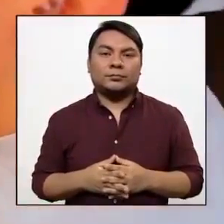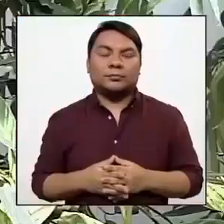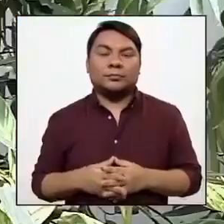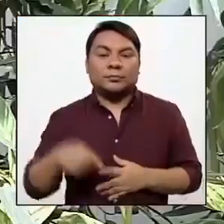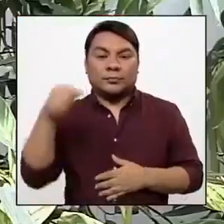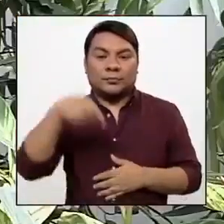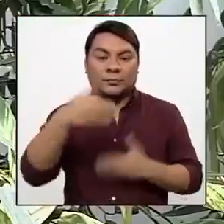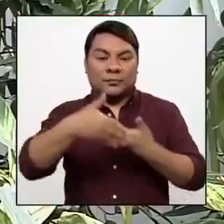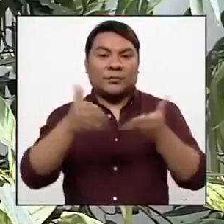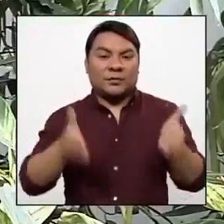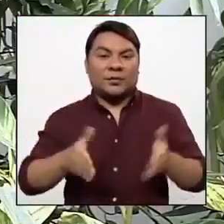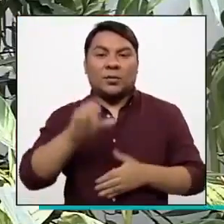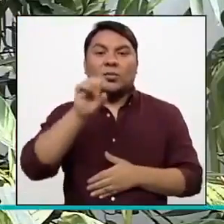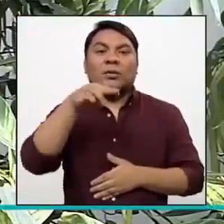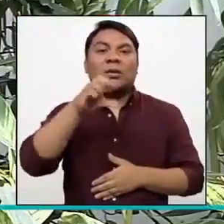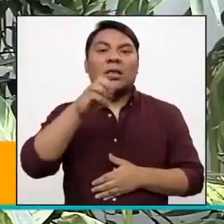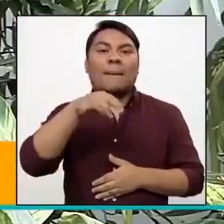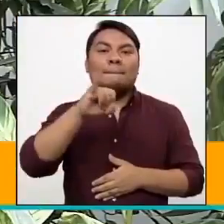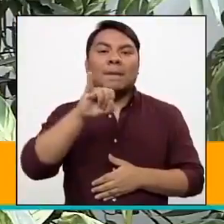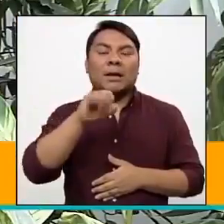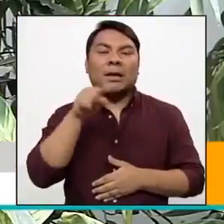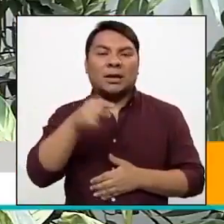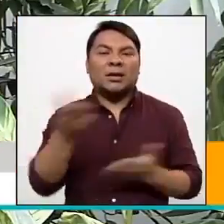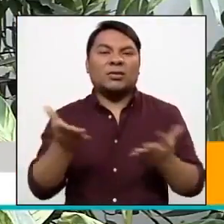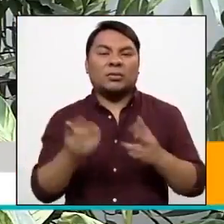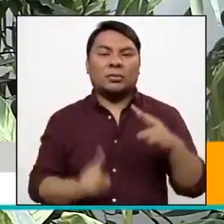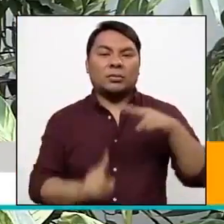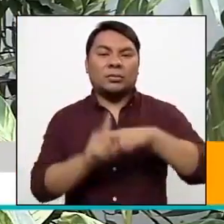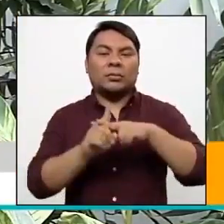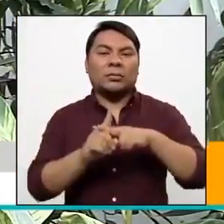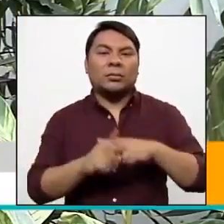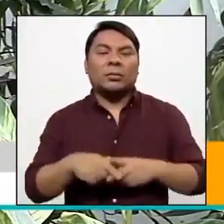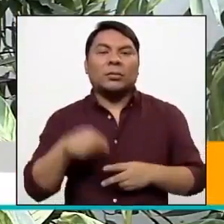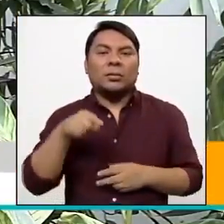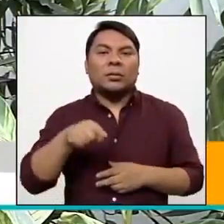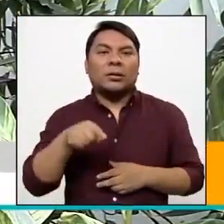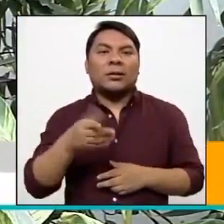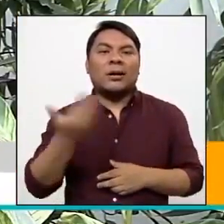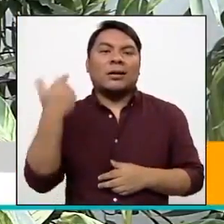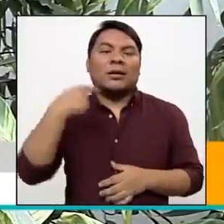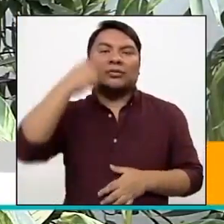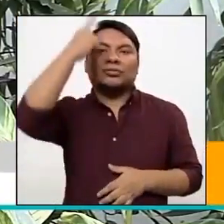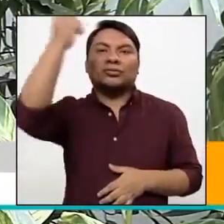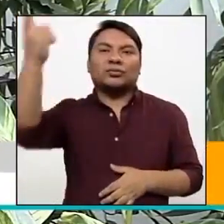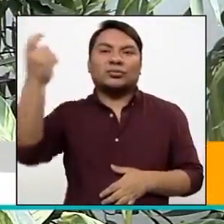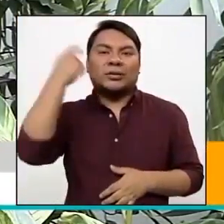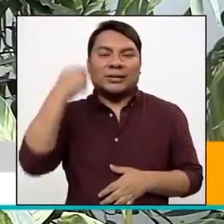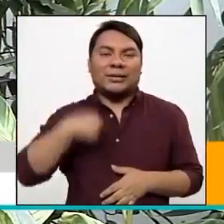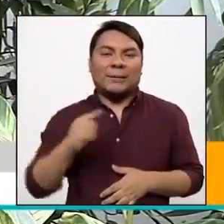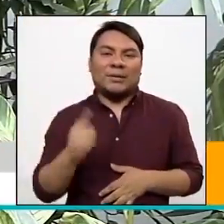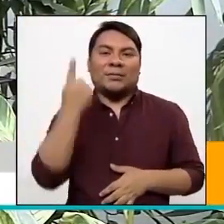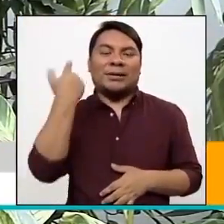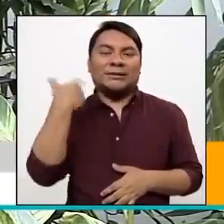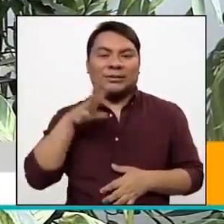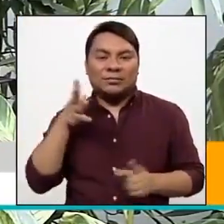Este Centro Munani nace, es un sueño mío hecho realidad, ya que hace 20